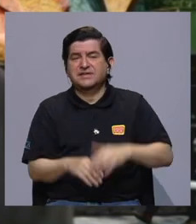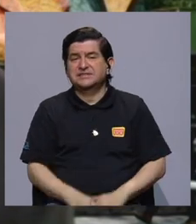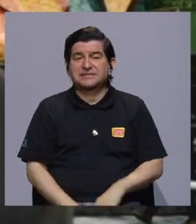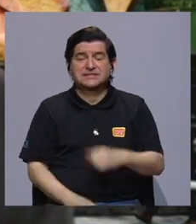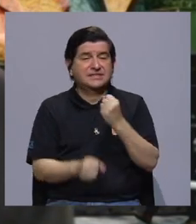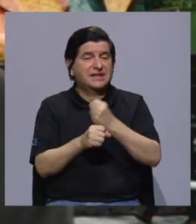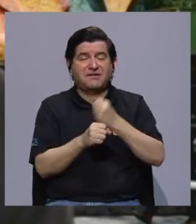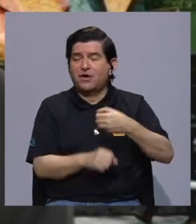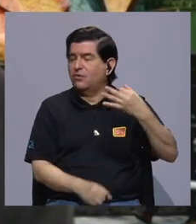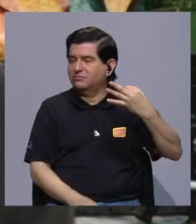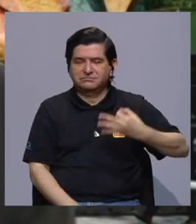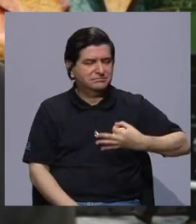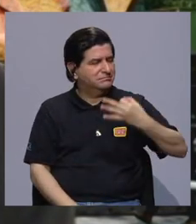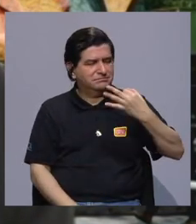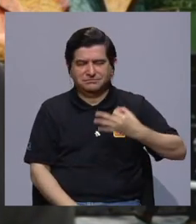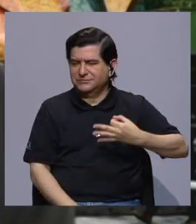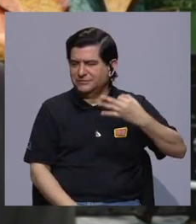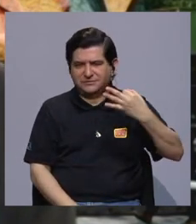muchas veces informal,